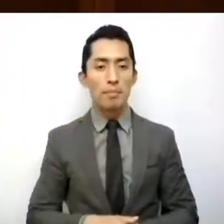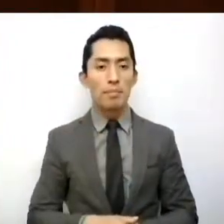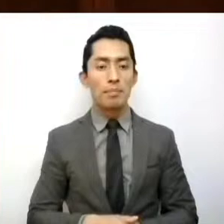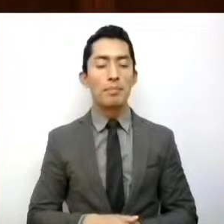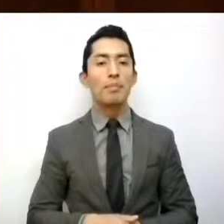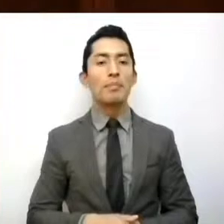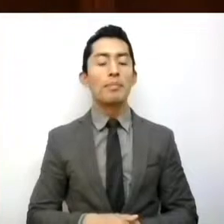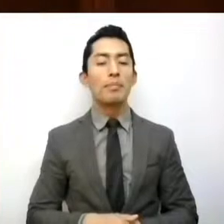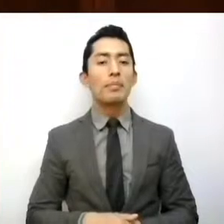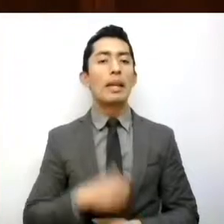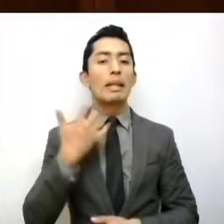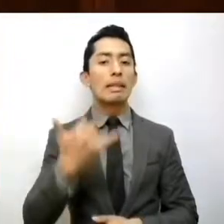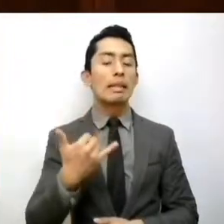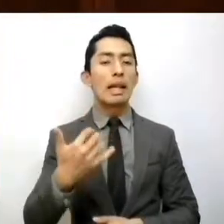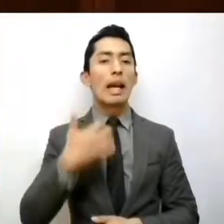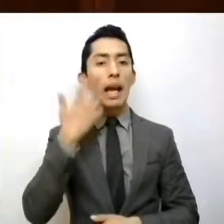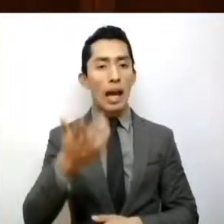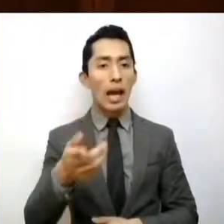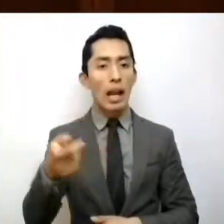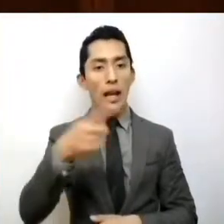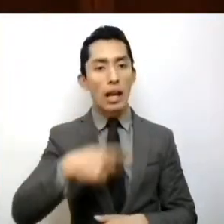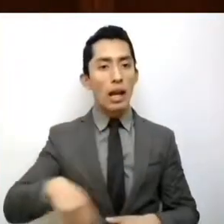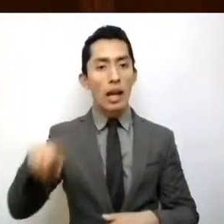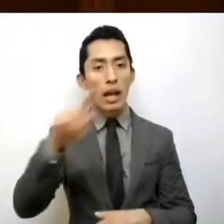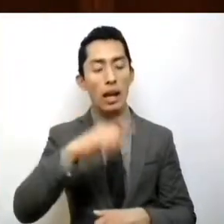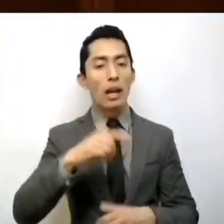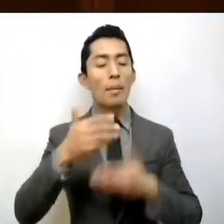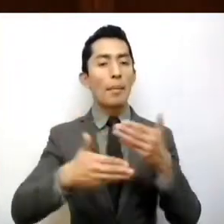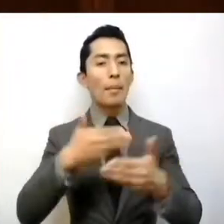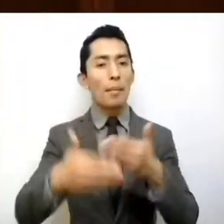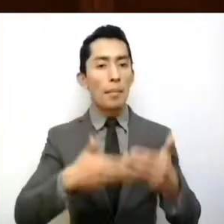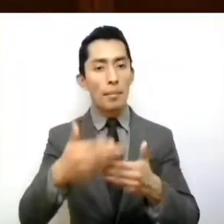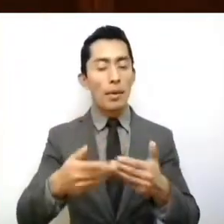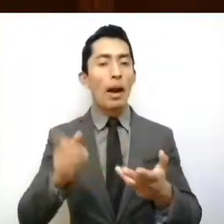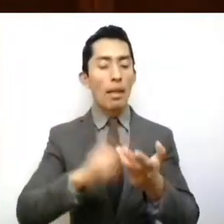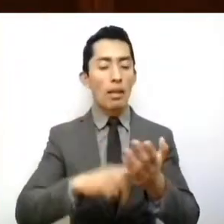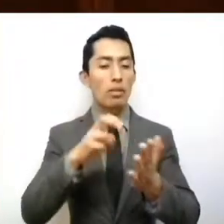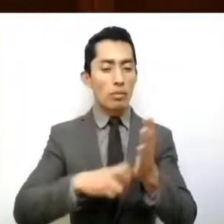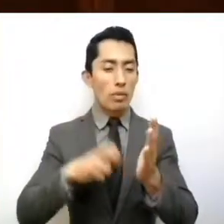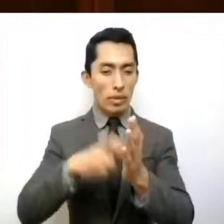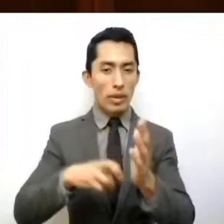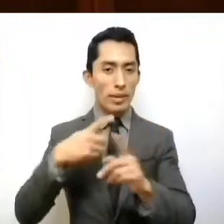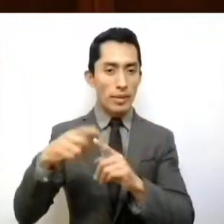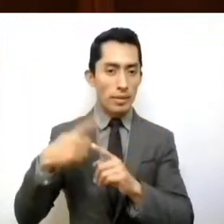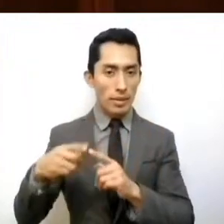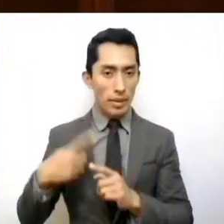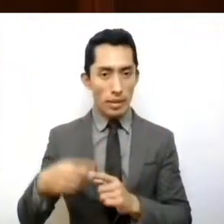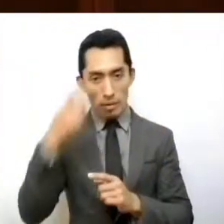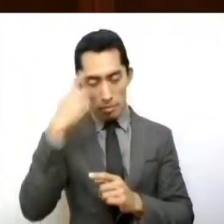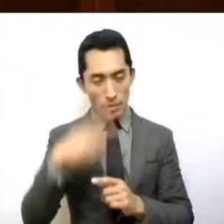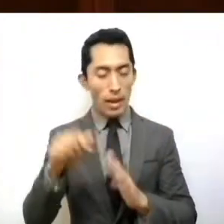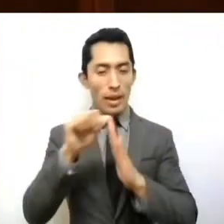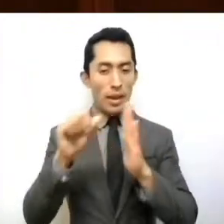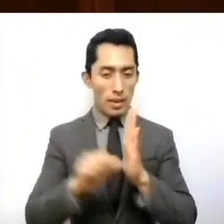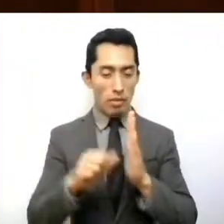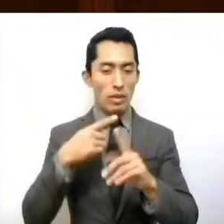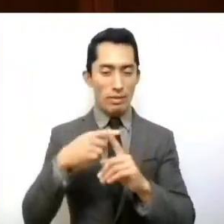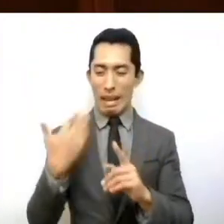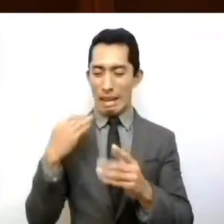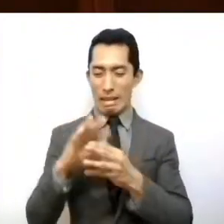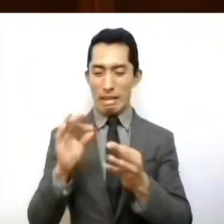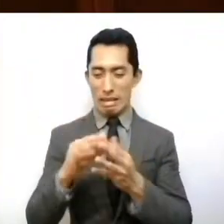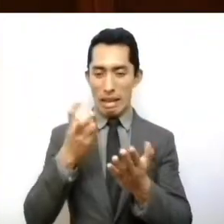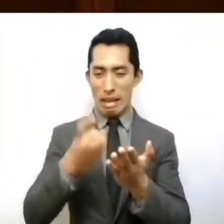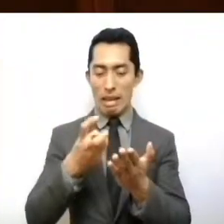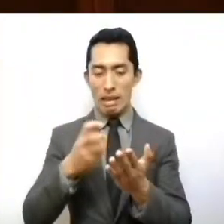que se sumen por economía procesal todas las modificaciones a los diferentes artículos que acabamos de mencionar.